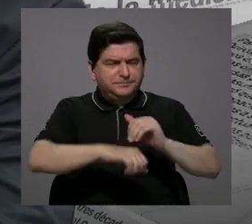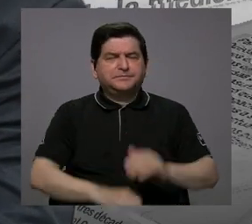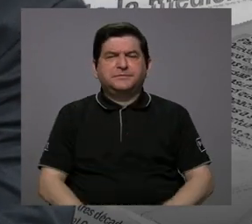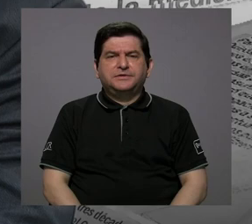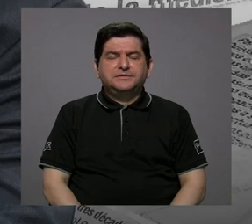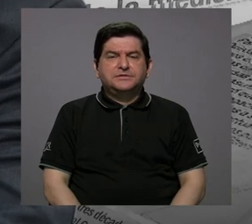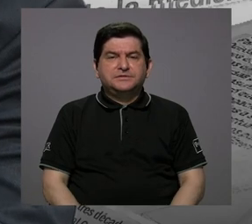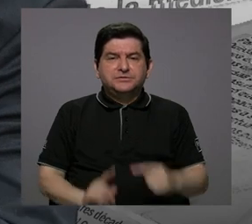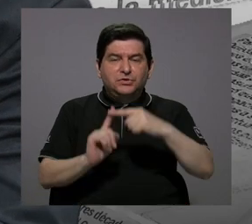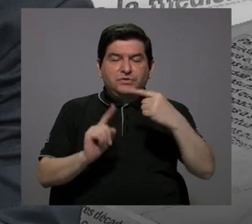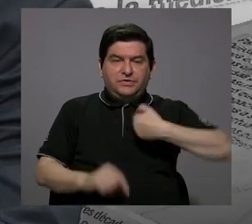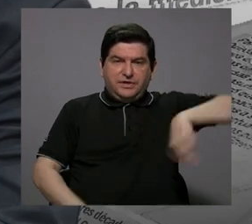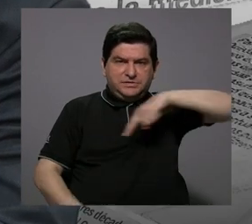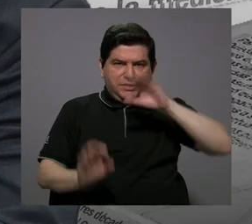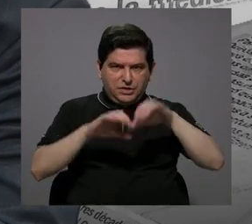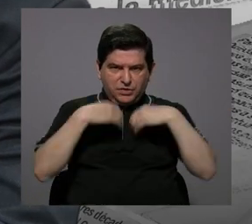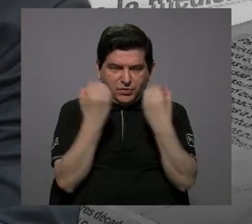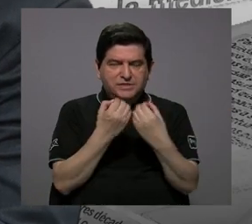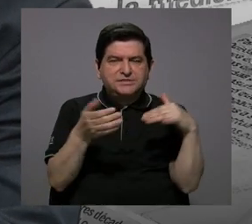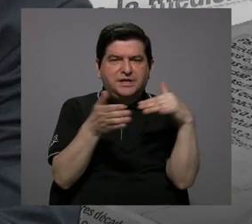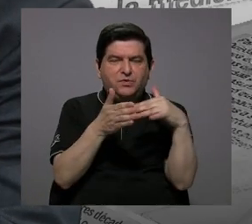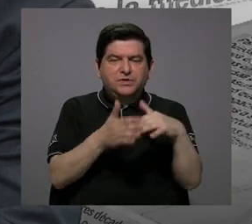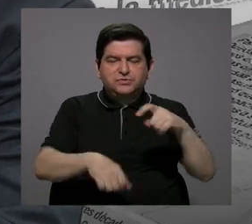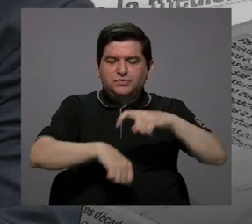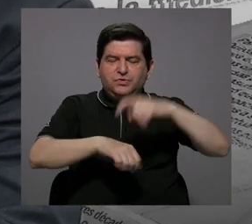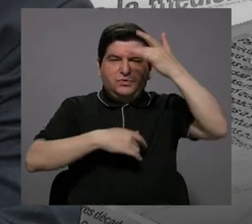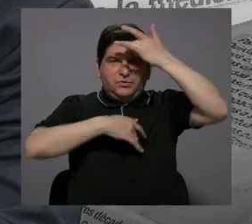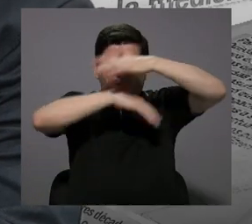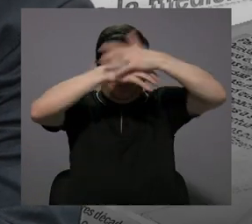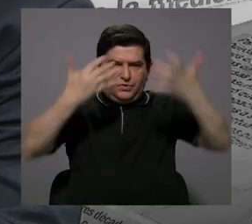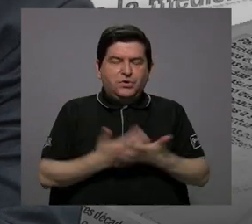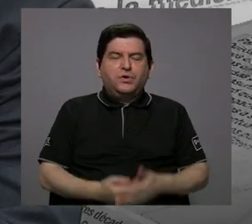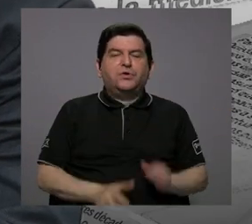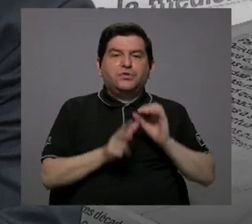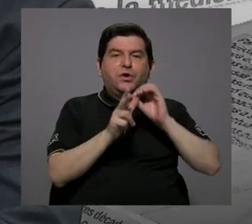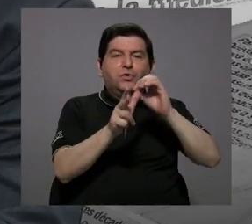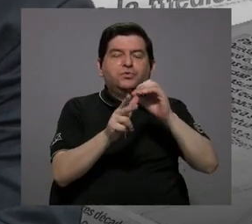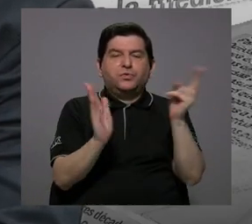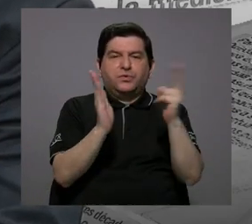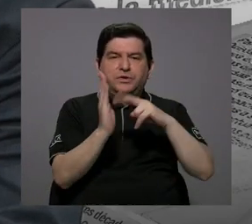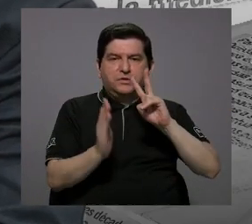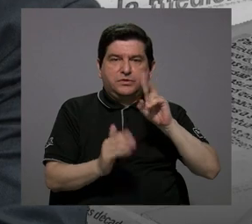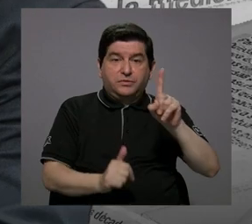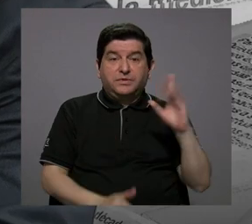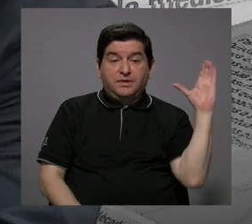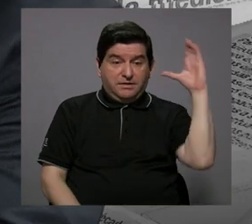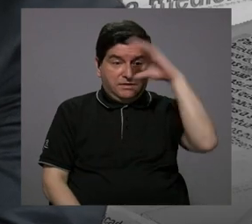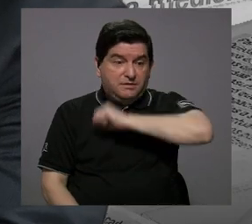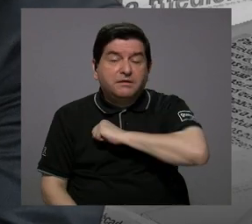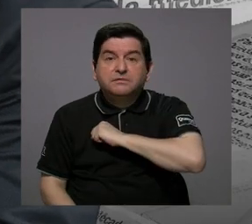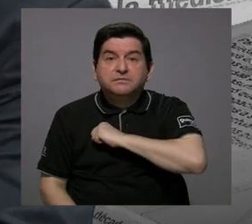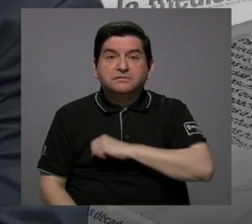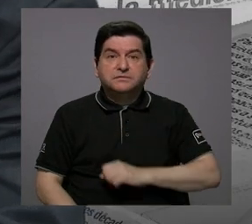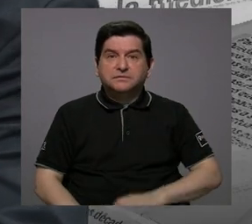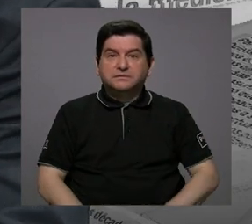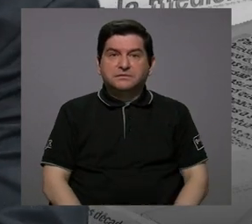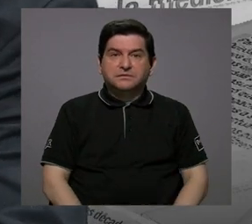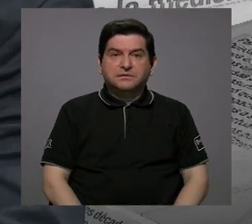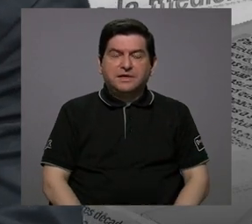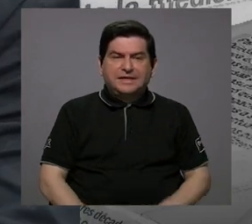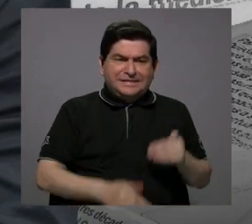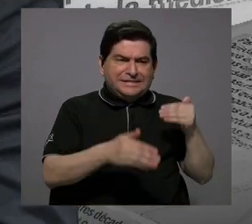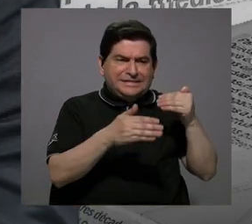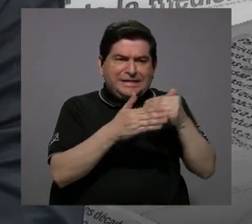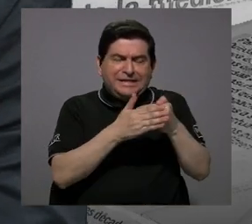Desde nuestra organización hicimos todo un estudio en pandemia. Esto fue en octubre de 2021 y nos percatamos de que se